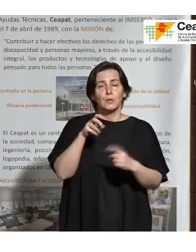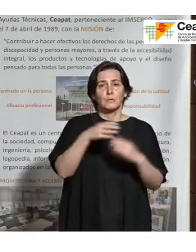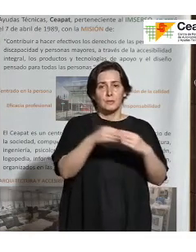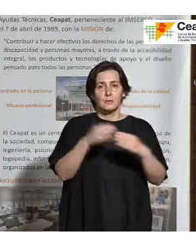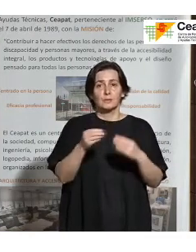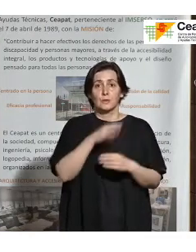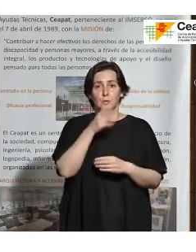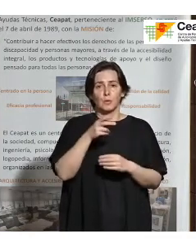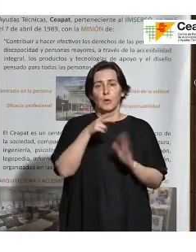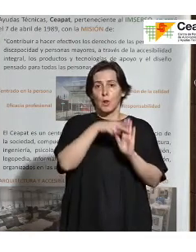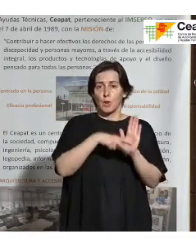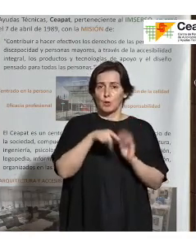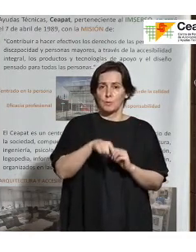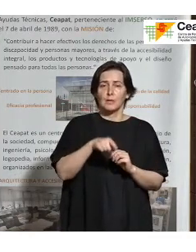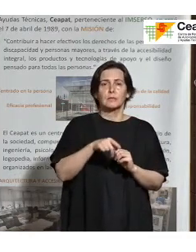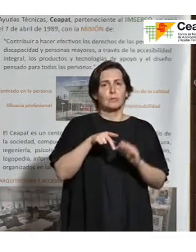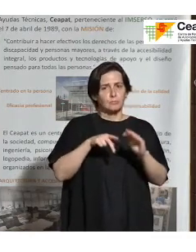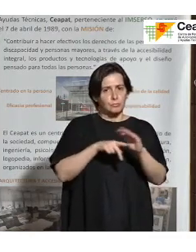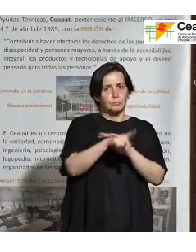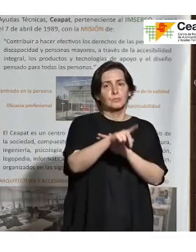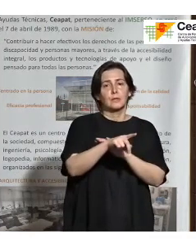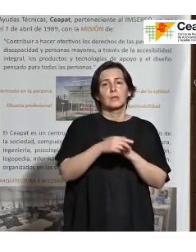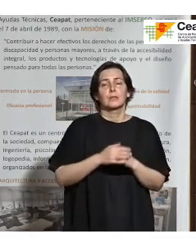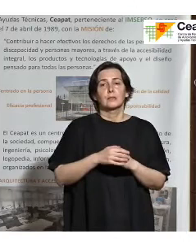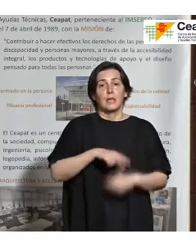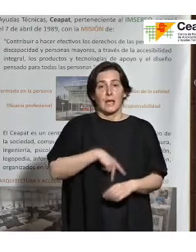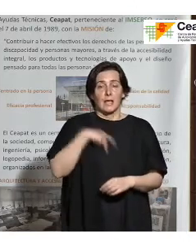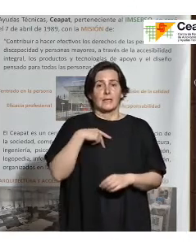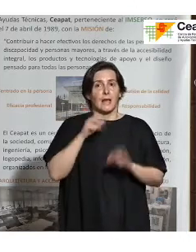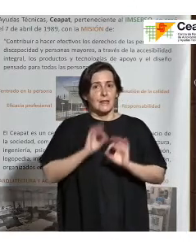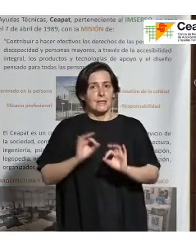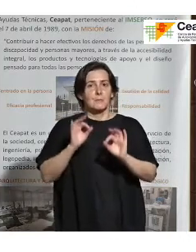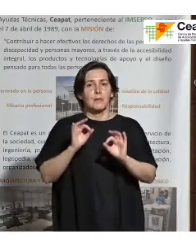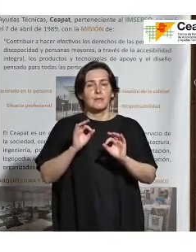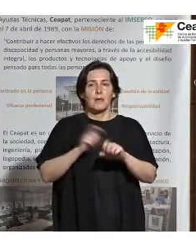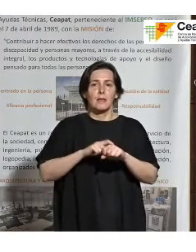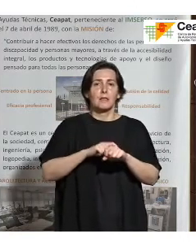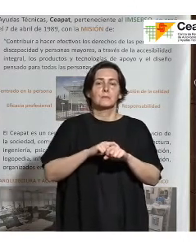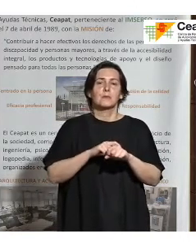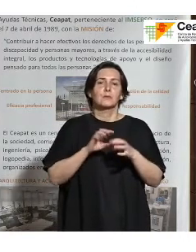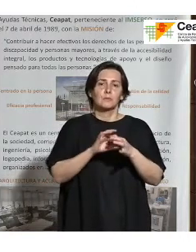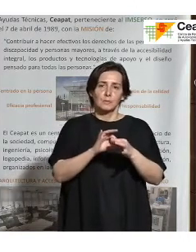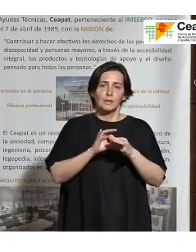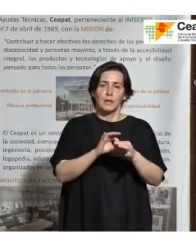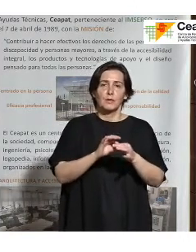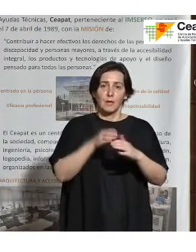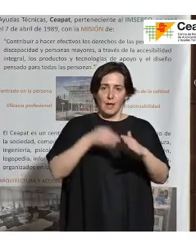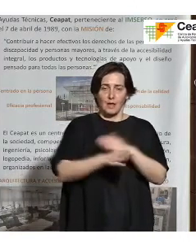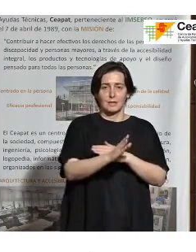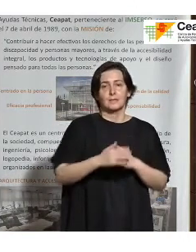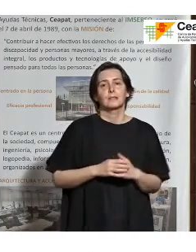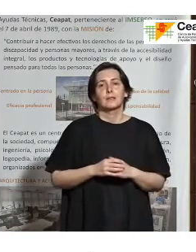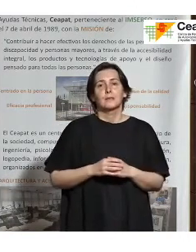norma supone importantes avances en general y en específico sobre aspectos relacionados con accesibilidad.